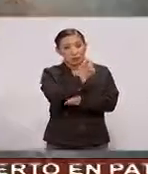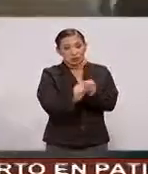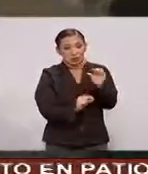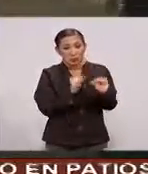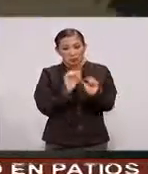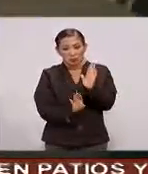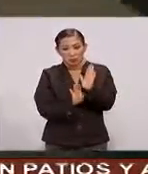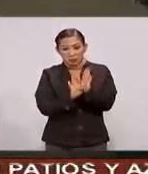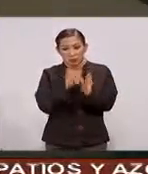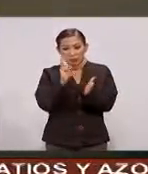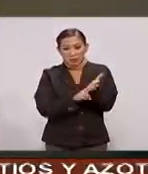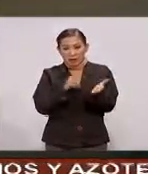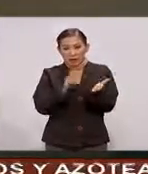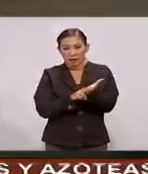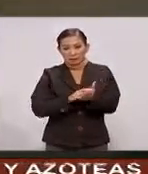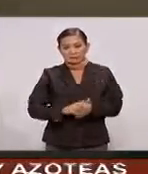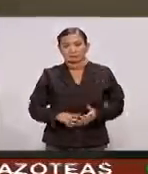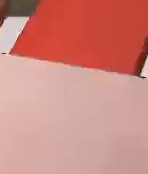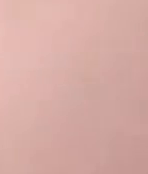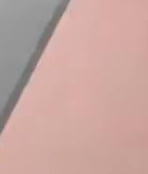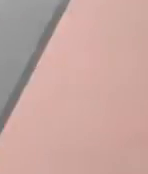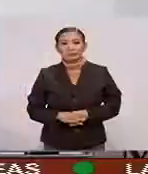recuperando Su valor De inicios de año